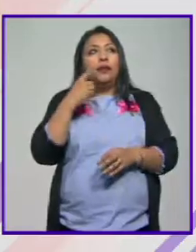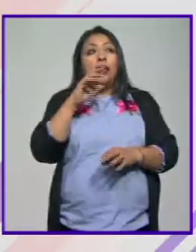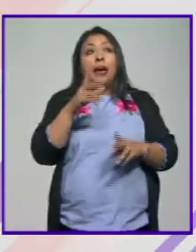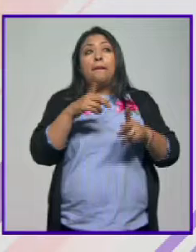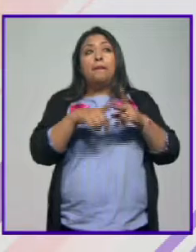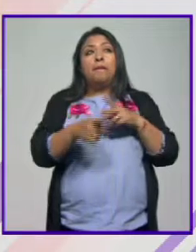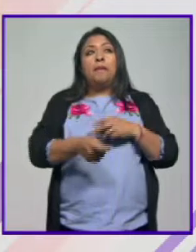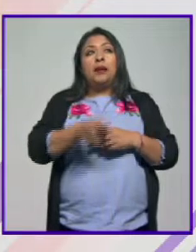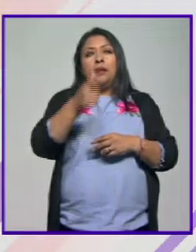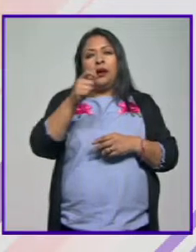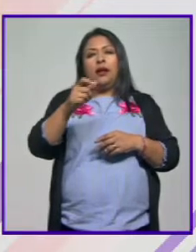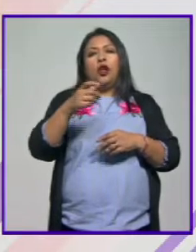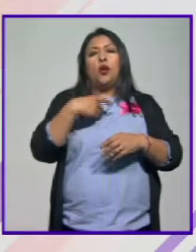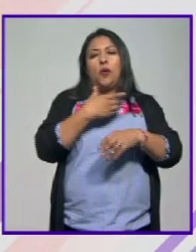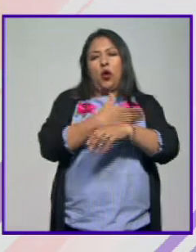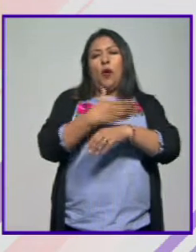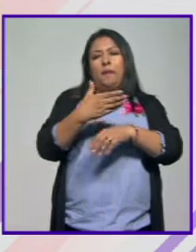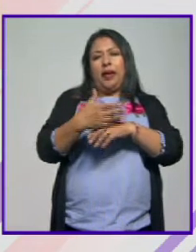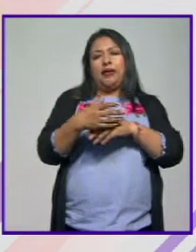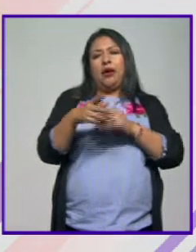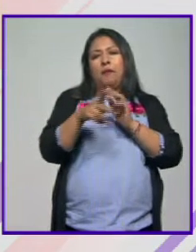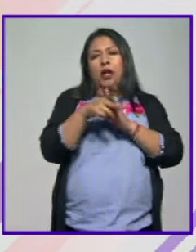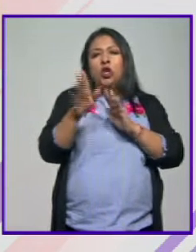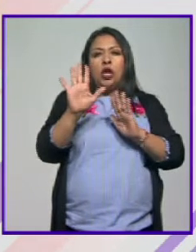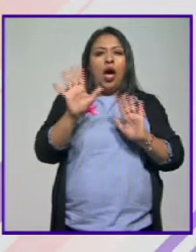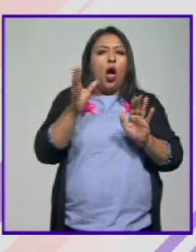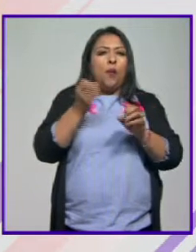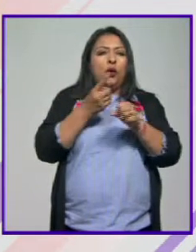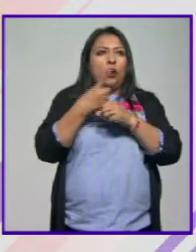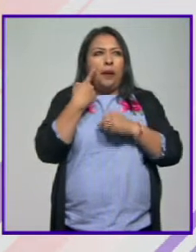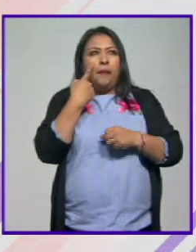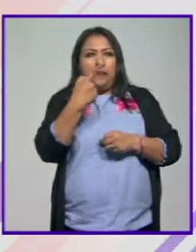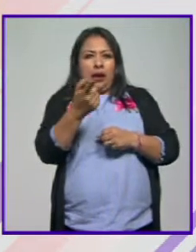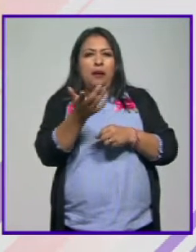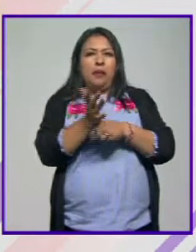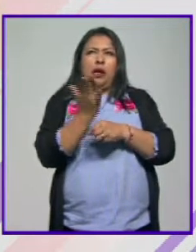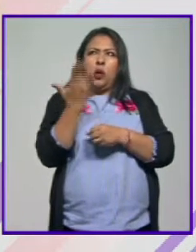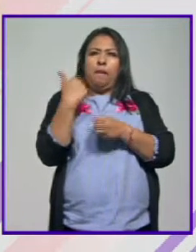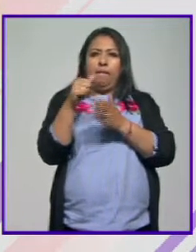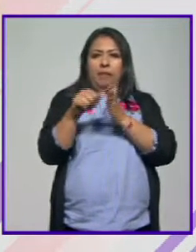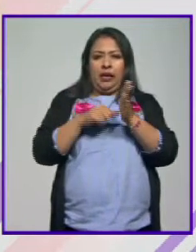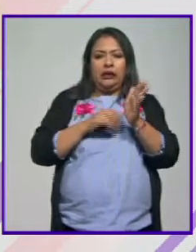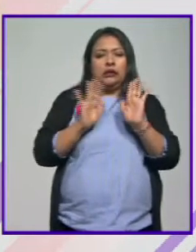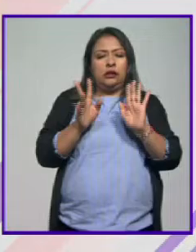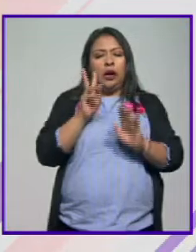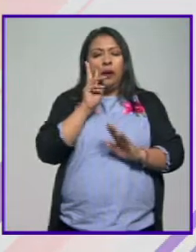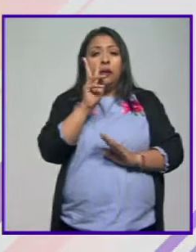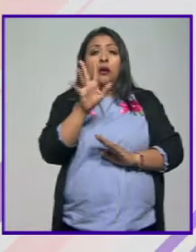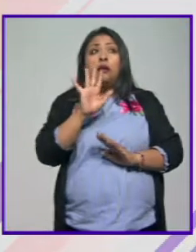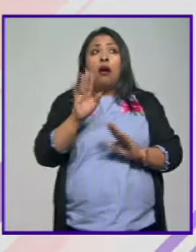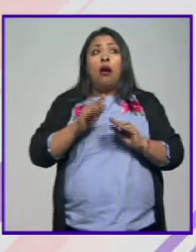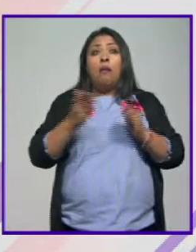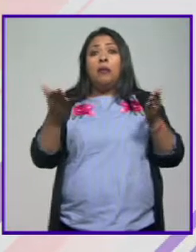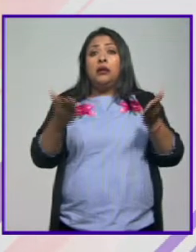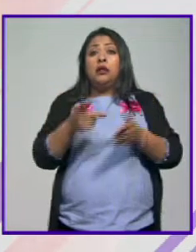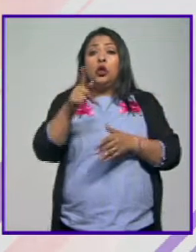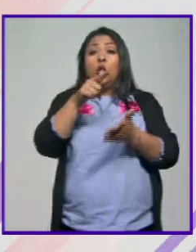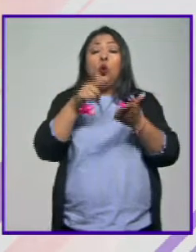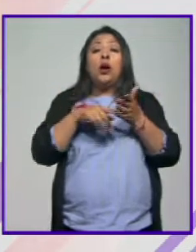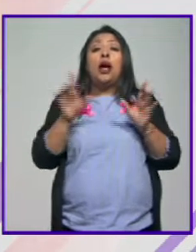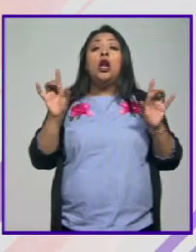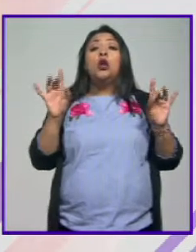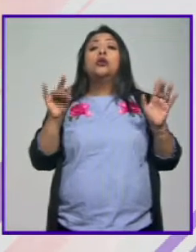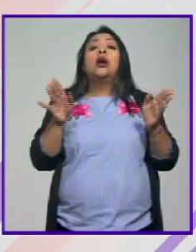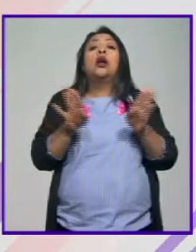los primeros comentarios de compañeros de la prensa yo ya tuve la oportunidad de ver esta película también hace algunos meses atrás y ya se presentó además en Los Ángeles